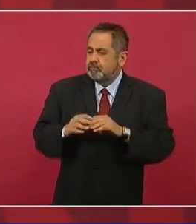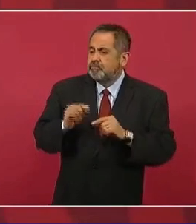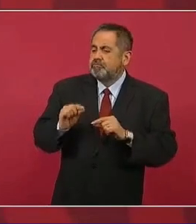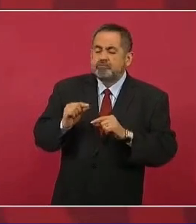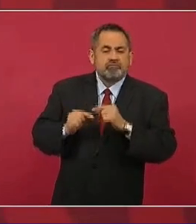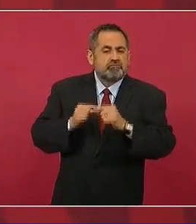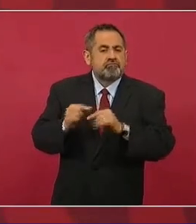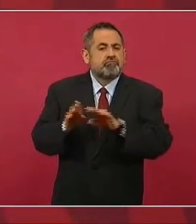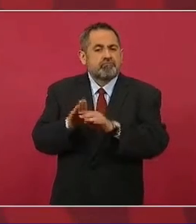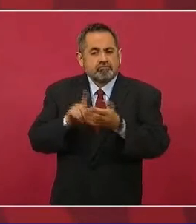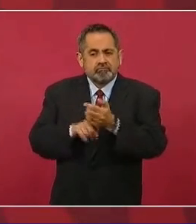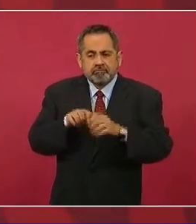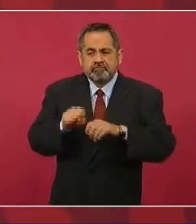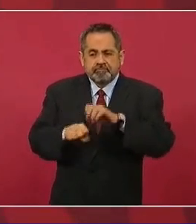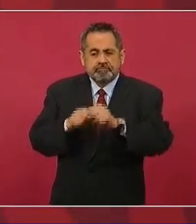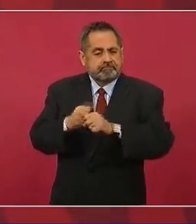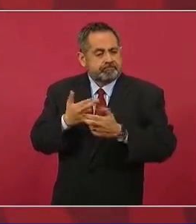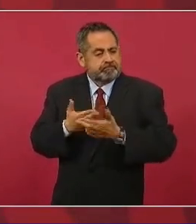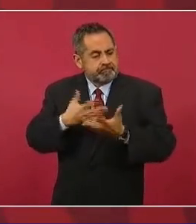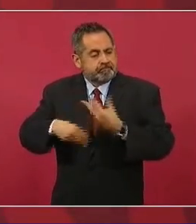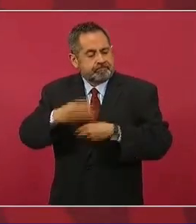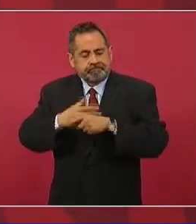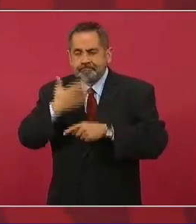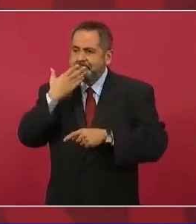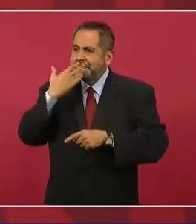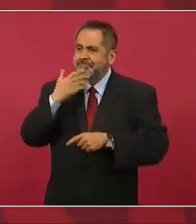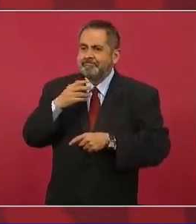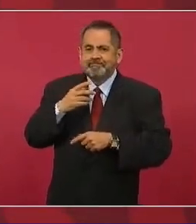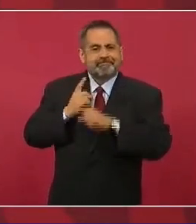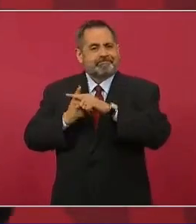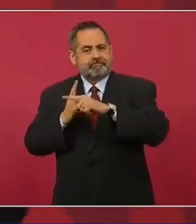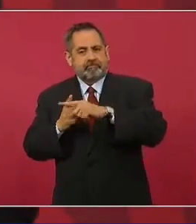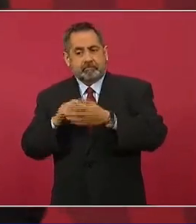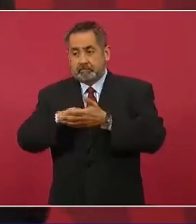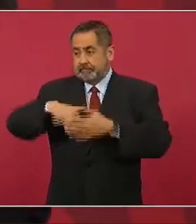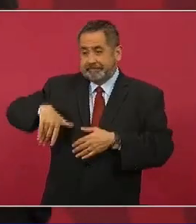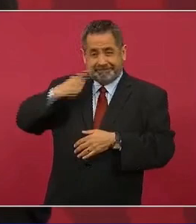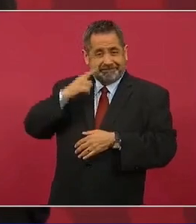obteniendo frutos, el tener estos resultados.